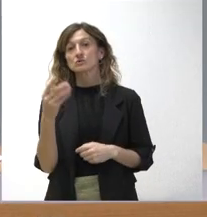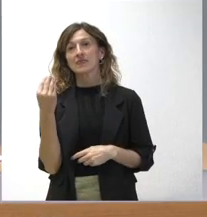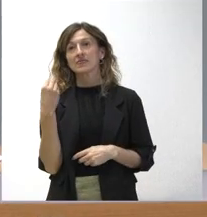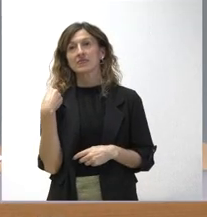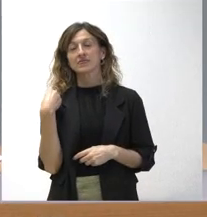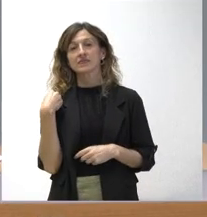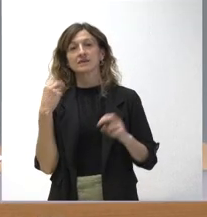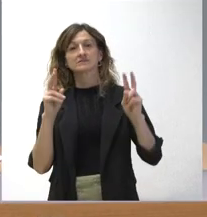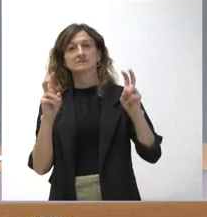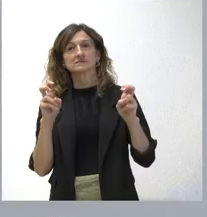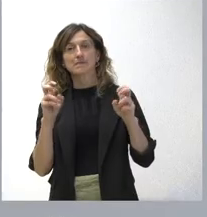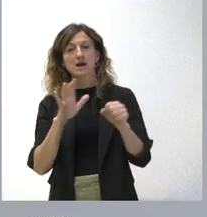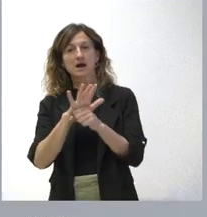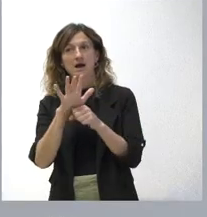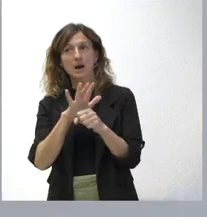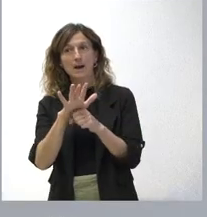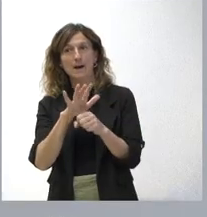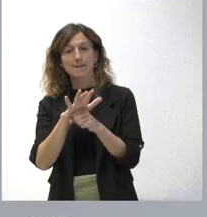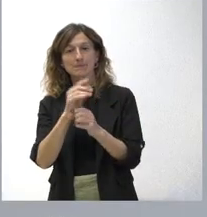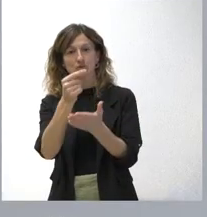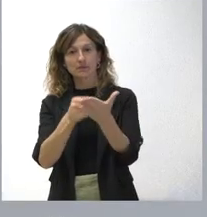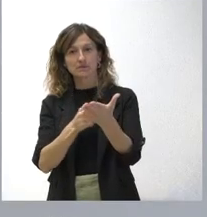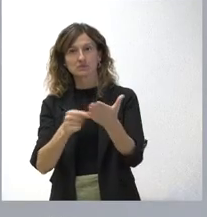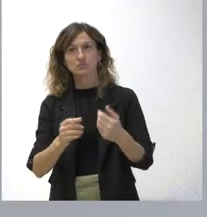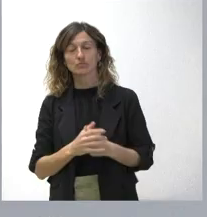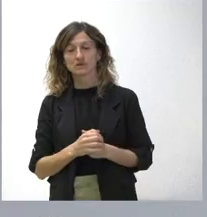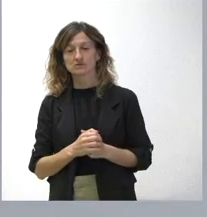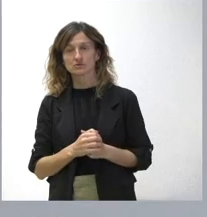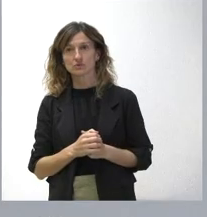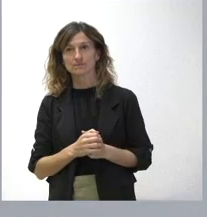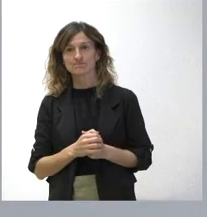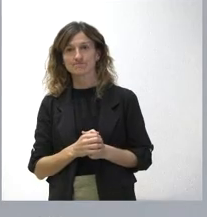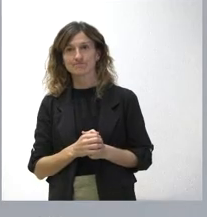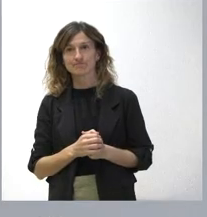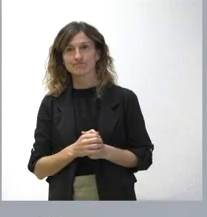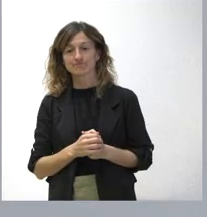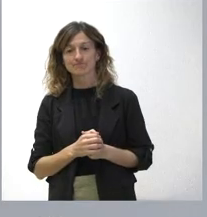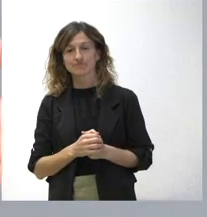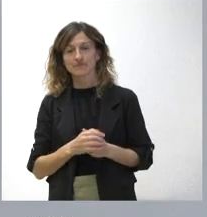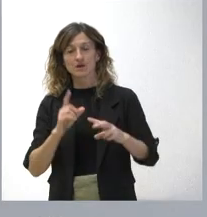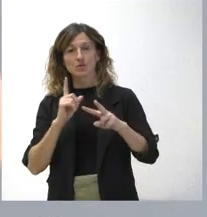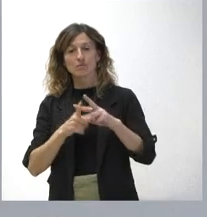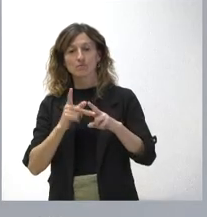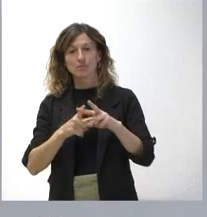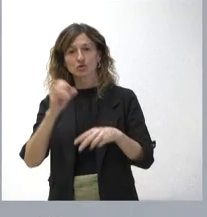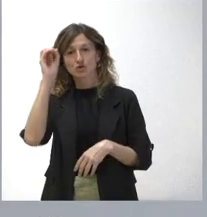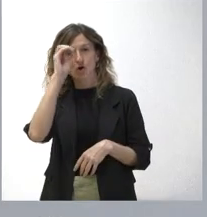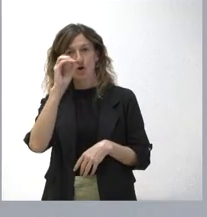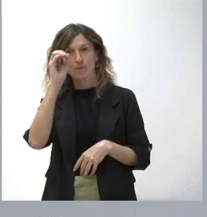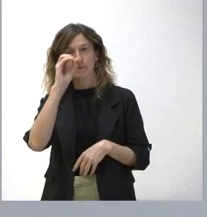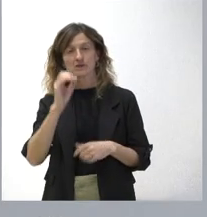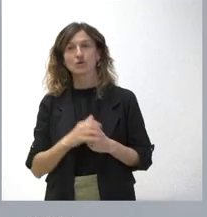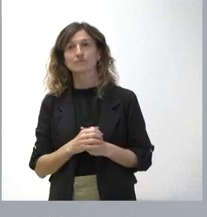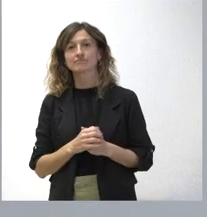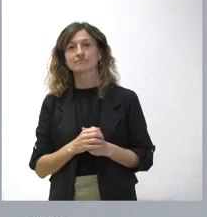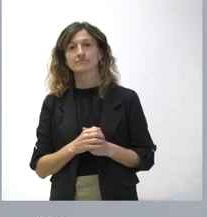en el ámbito presupuestario, la posición de Vox, pues, lógicamente, yo